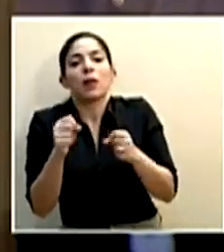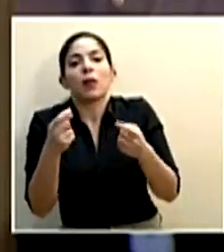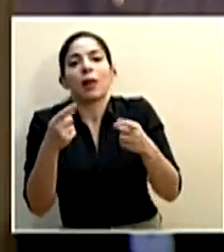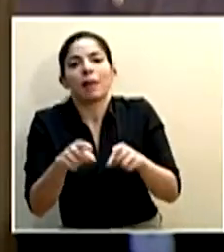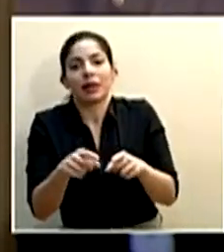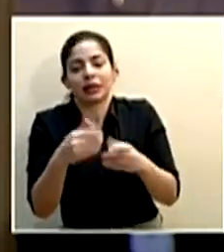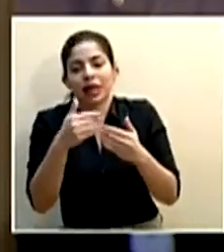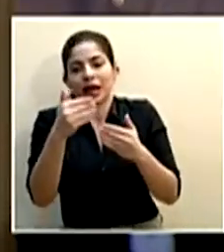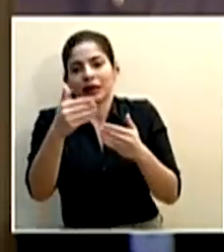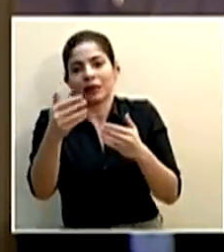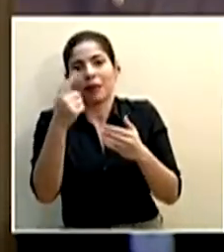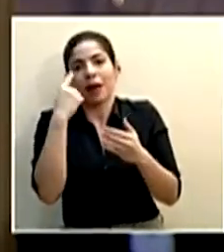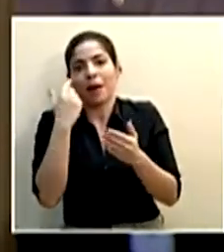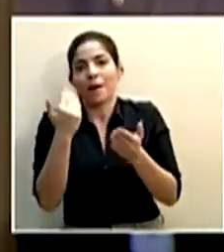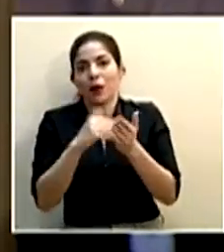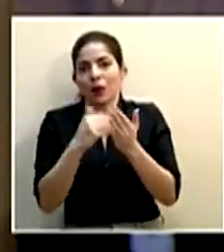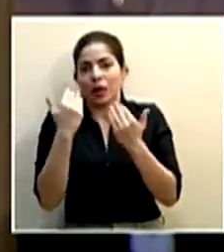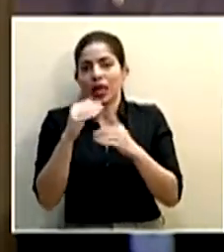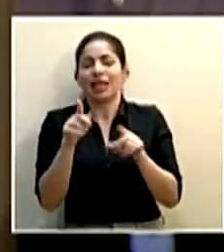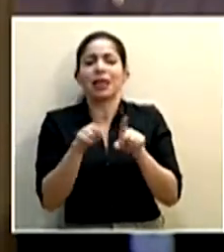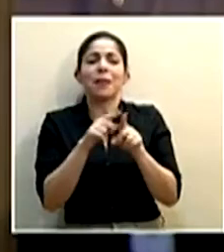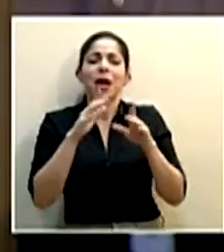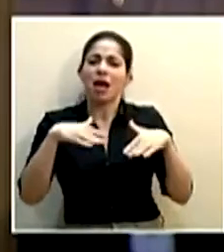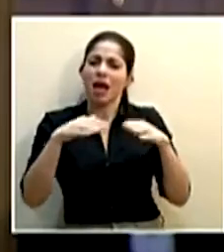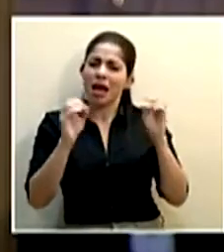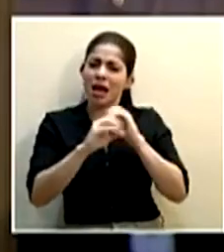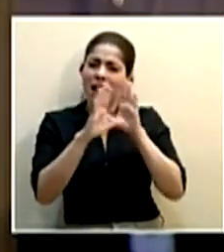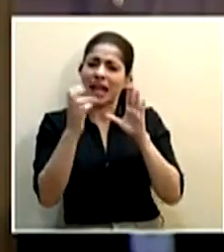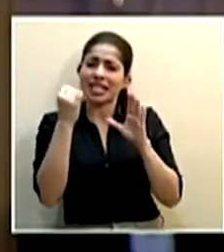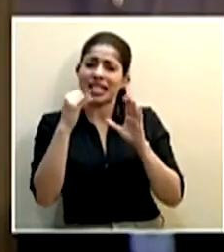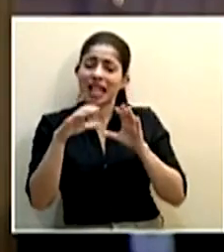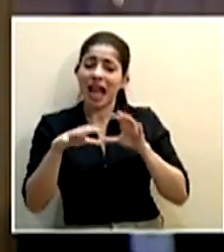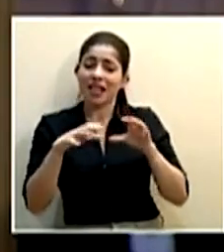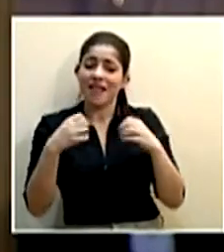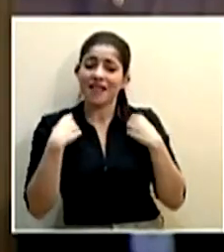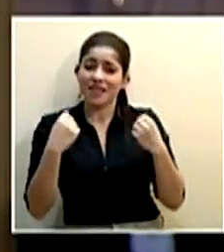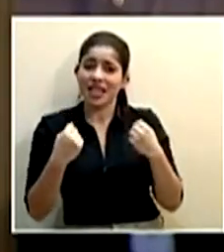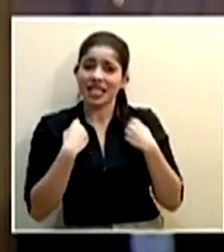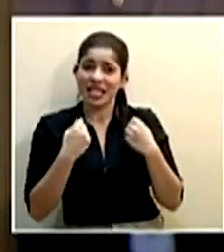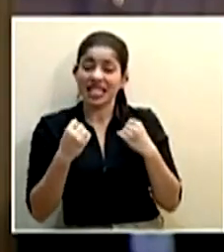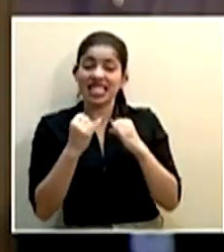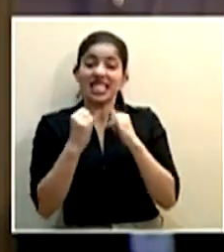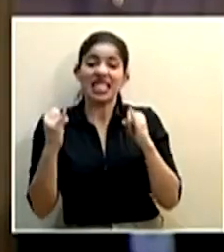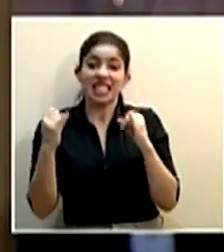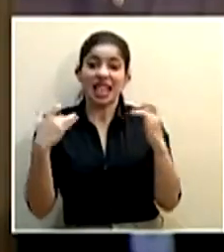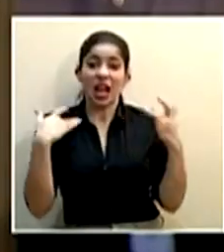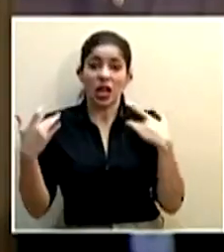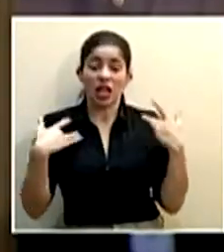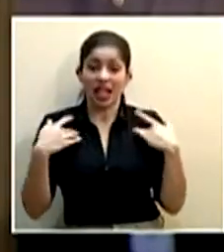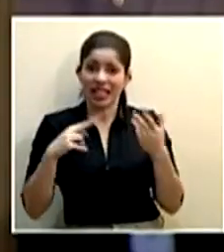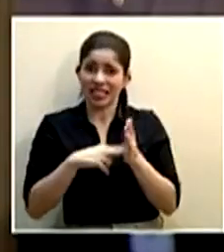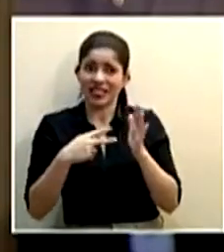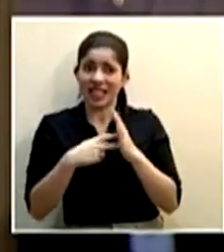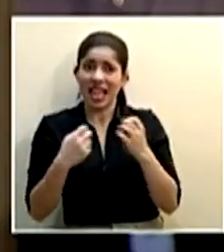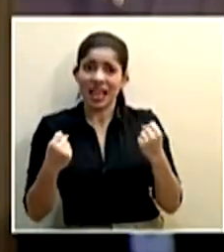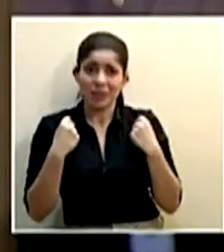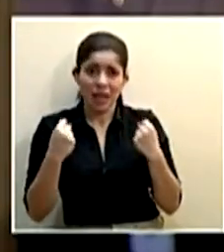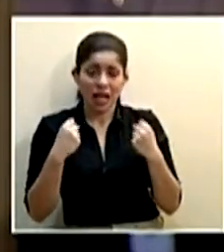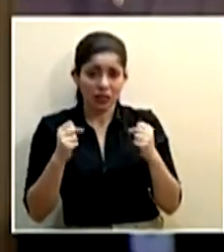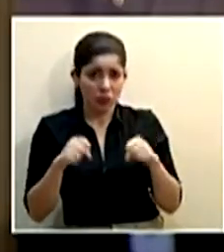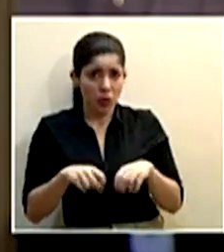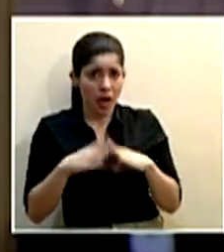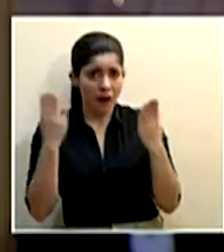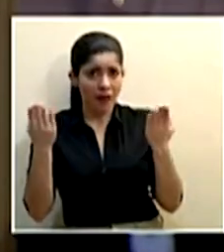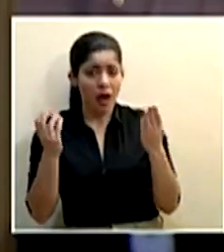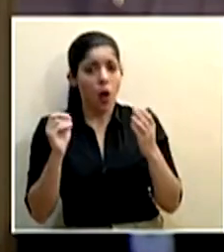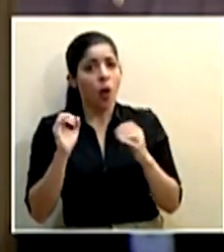restricciones. También no nos queda del todo claro si actividades físicas recreativas sin contacto directo significa que los gimnasios pueden abrir, o